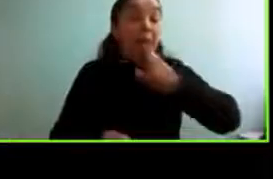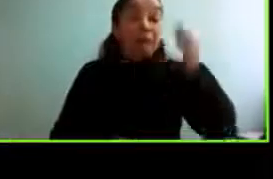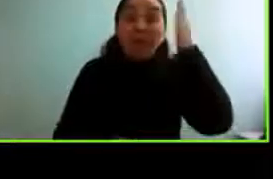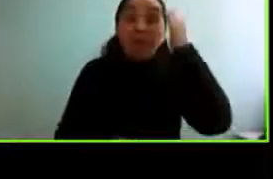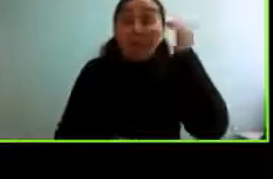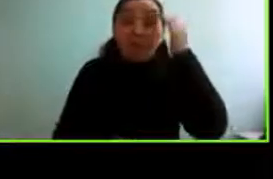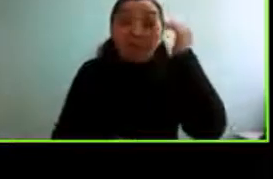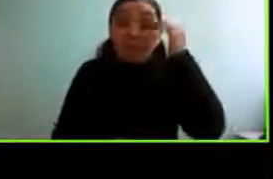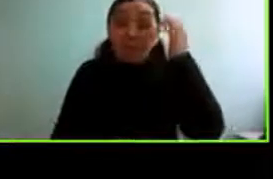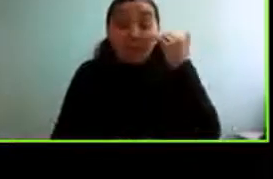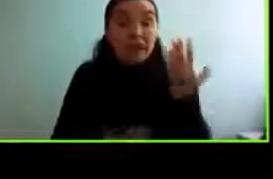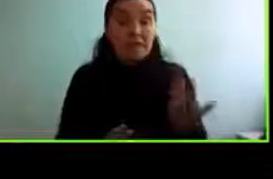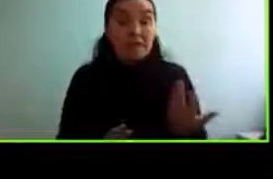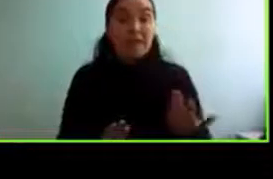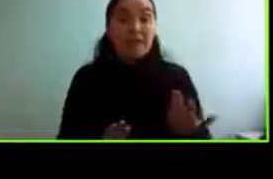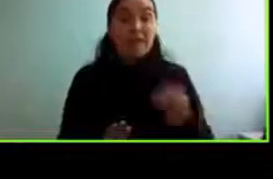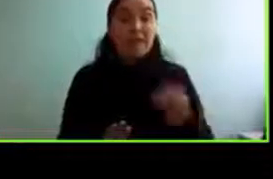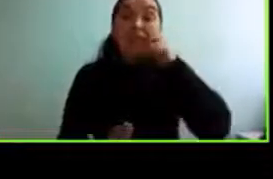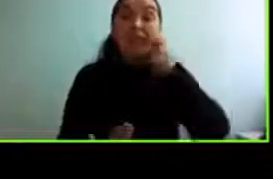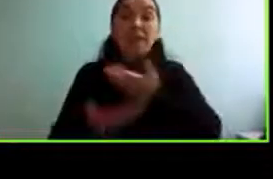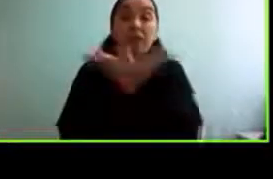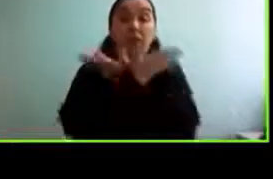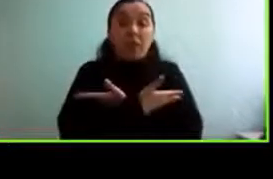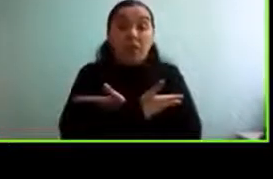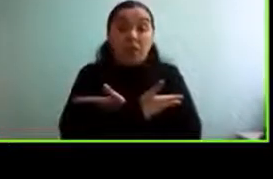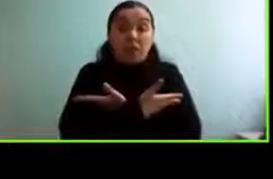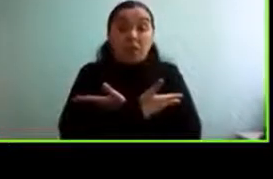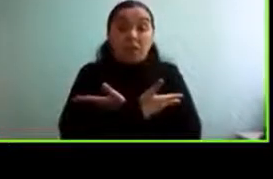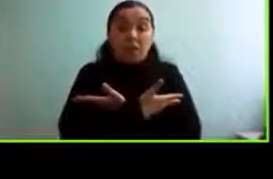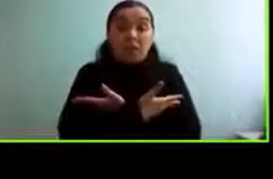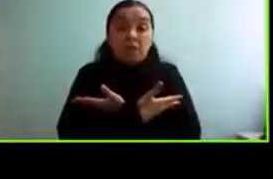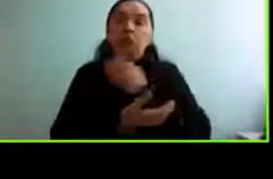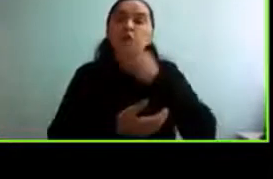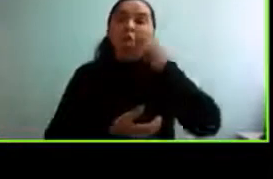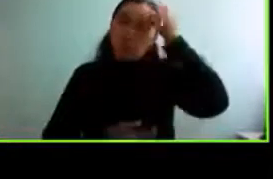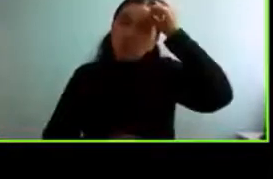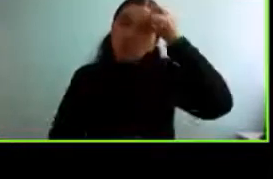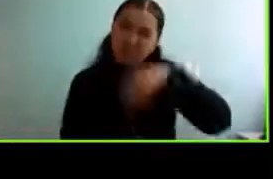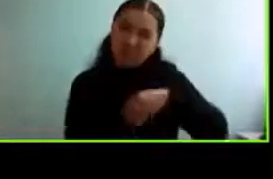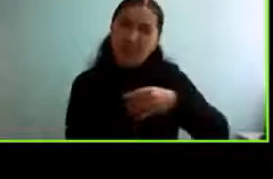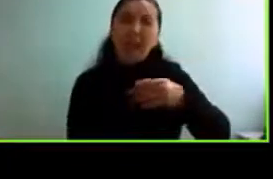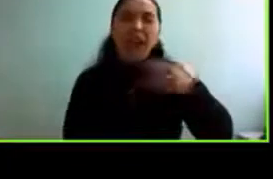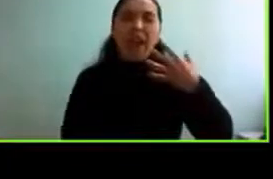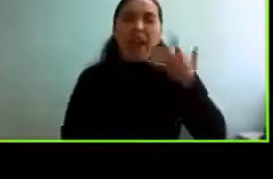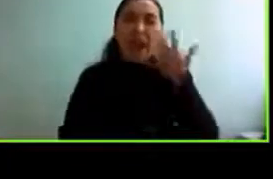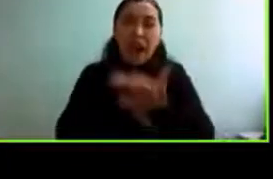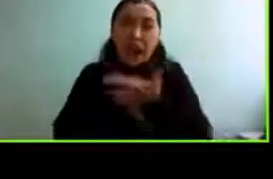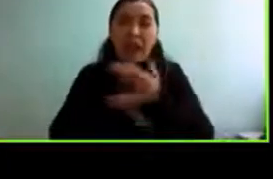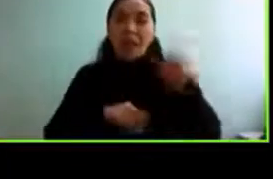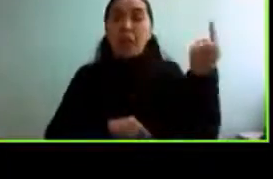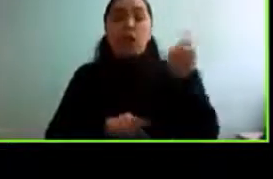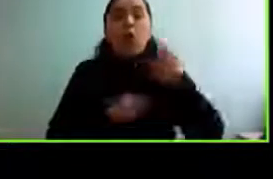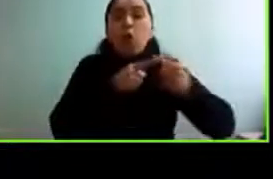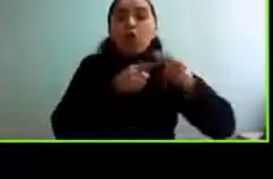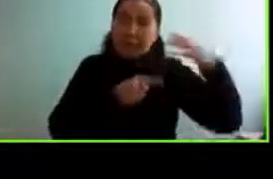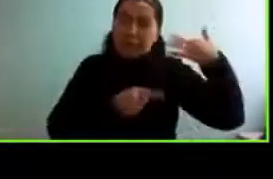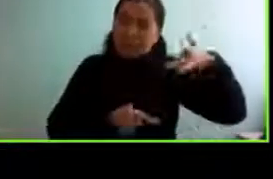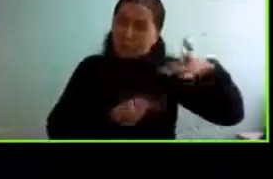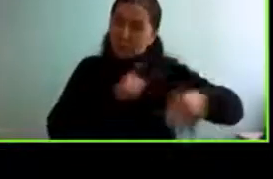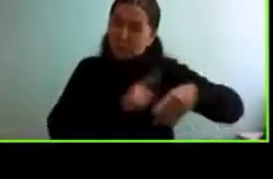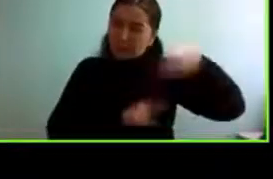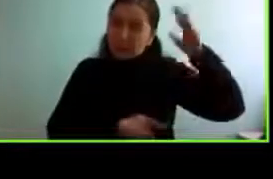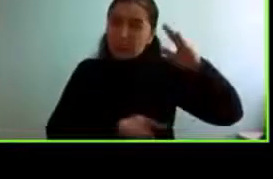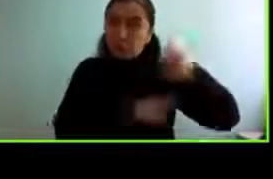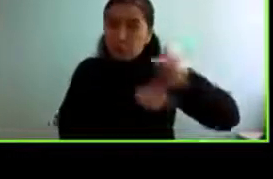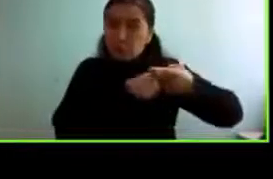genera estar inmóvil y sé que hay prioridades que son también sociales pero si no tenemos no